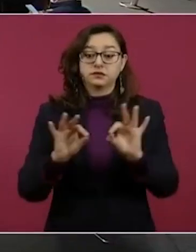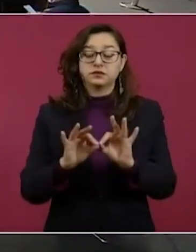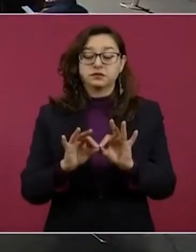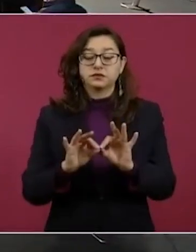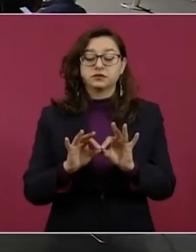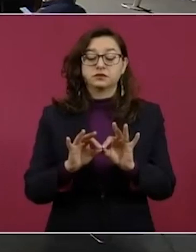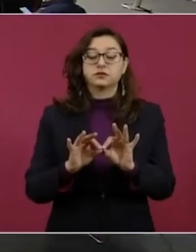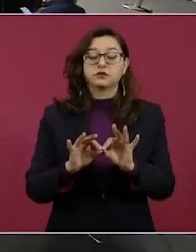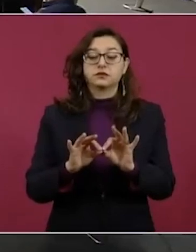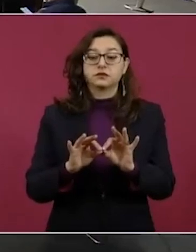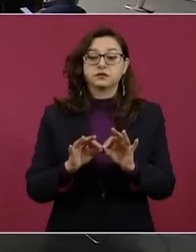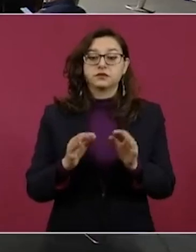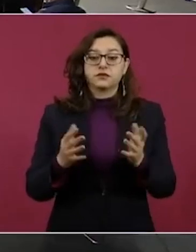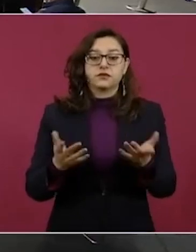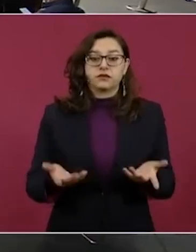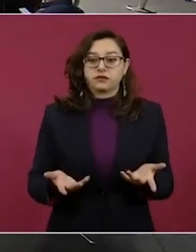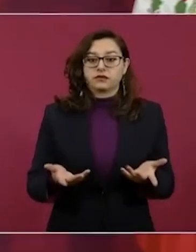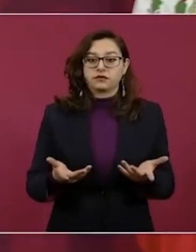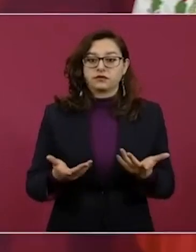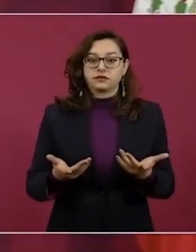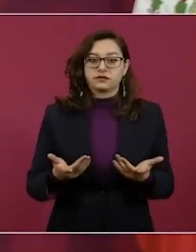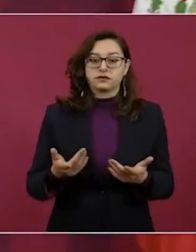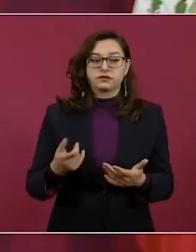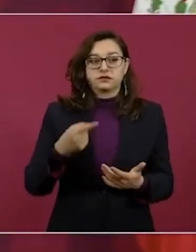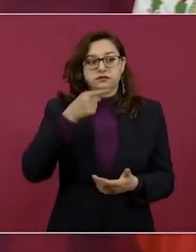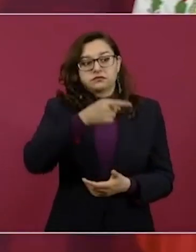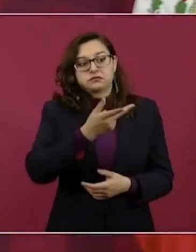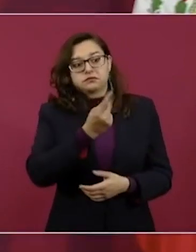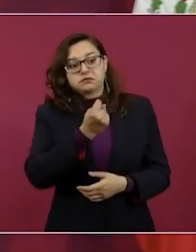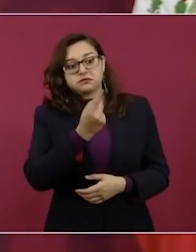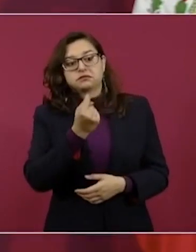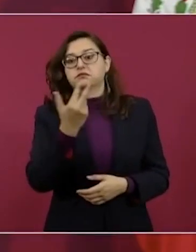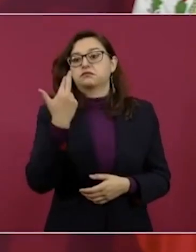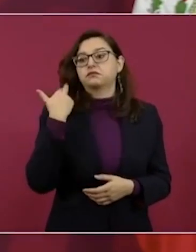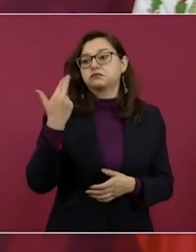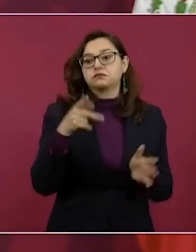se da a conocer en los medios de información,